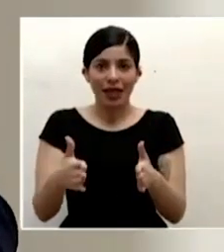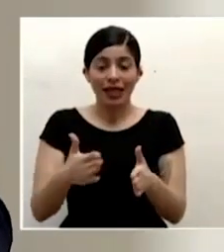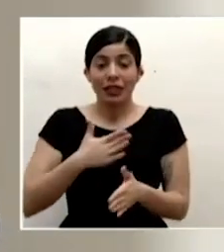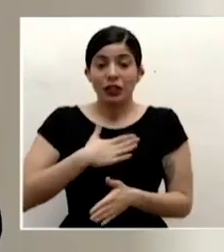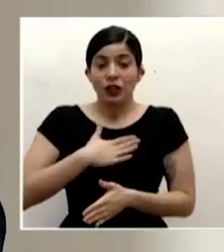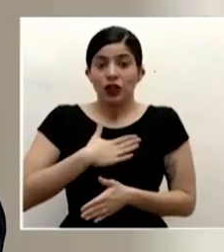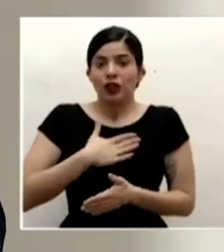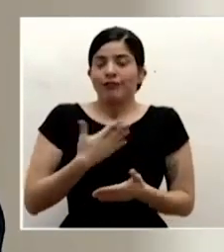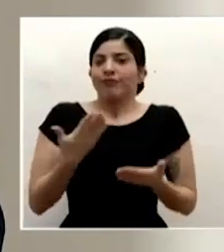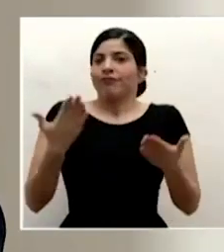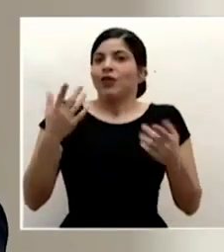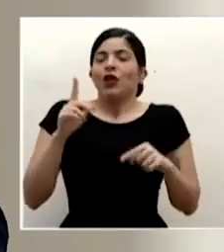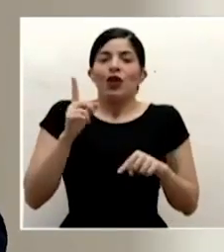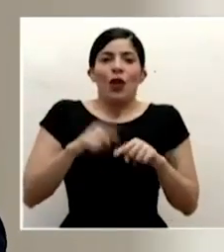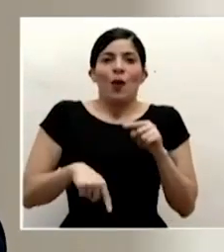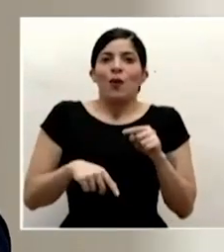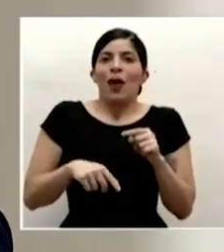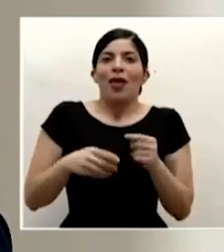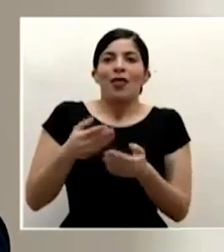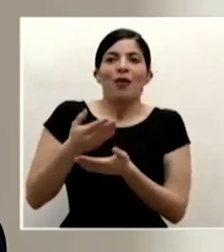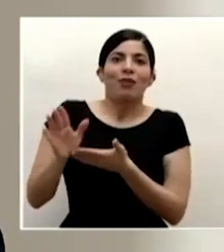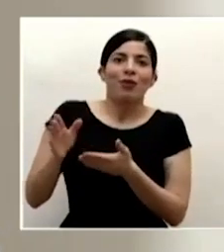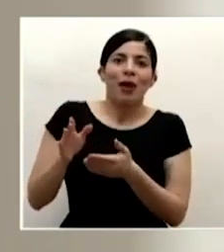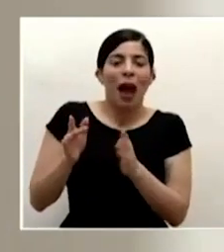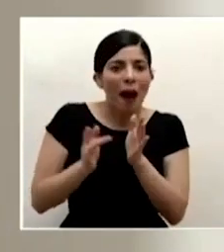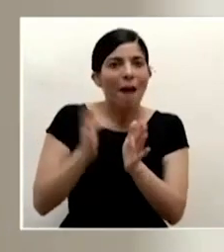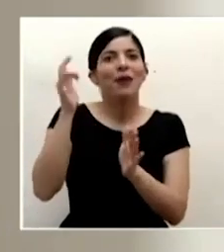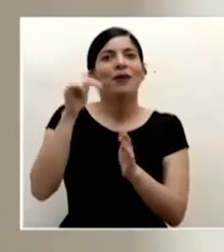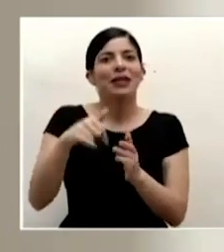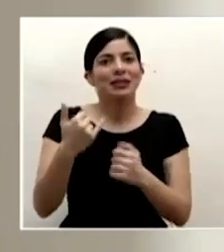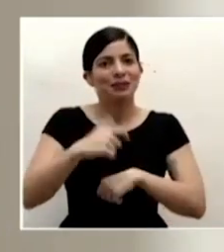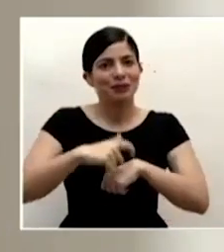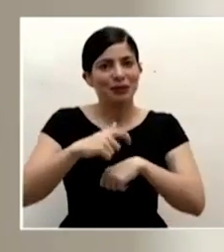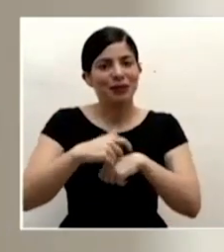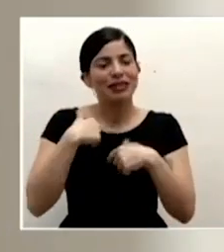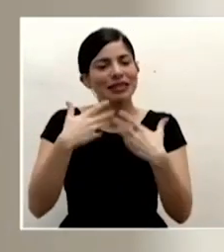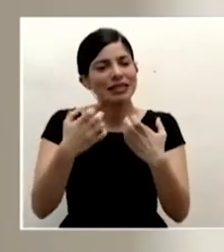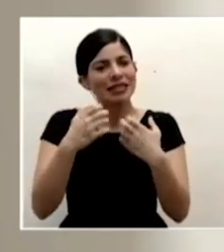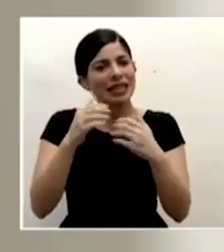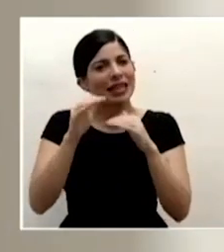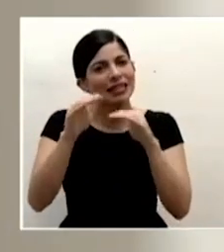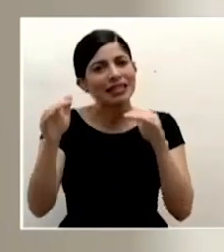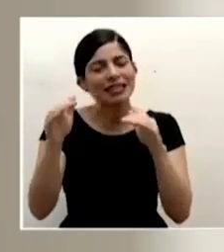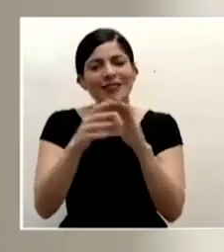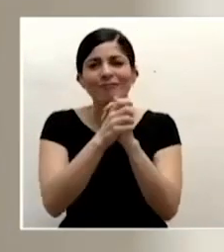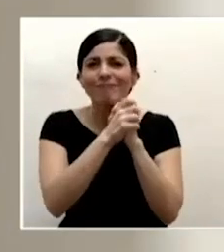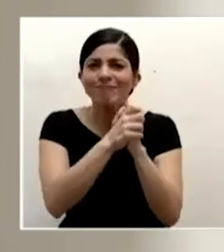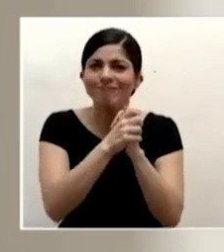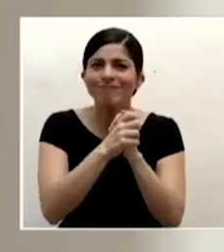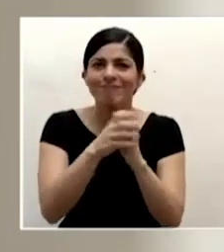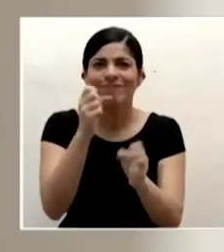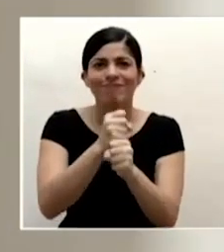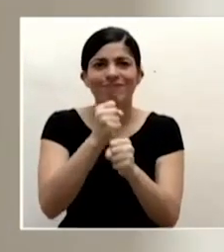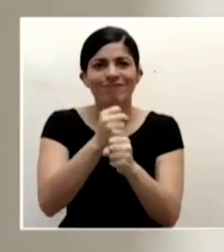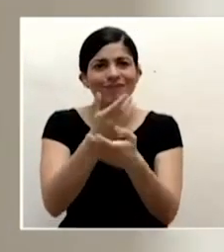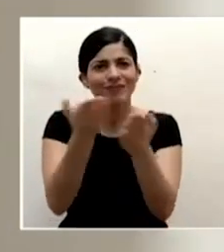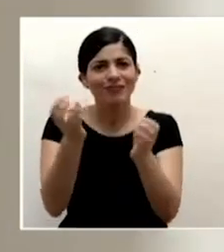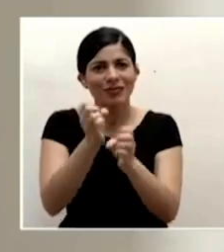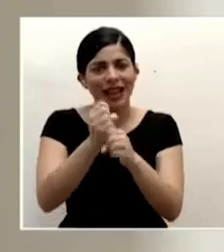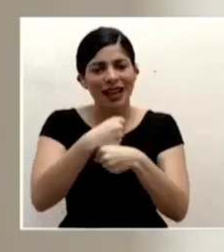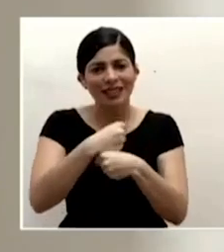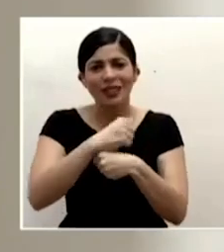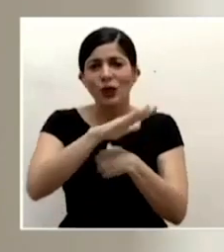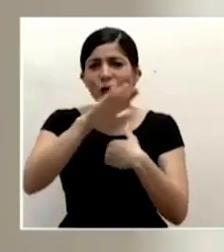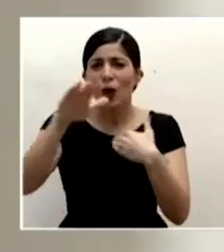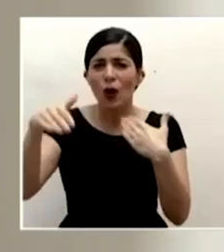puedo dejar de aprovechar este espacio para felicitarlos a todos y todas la labor que hacen todos los que